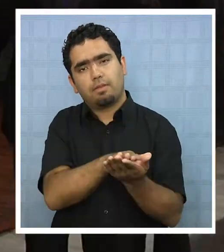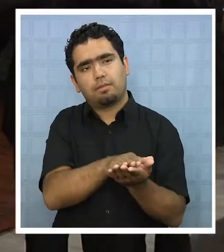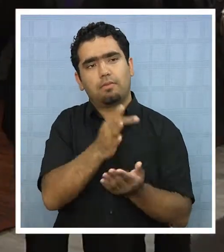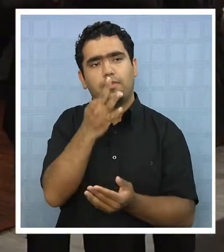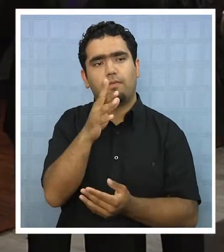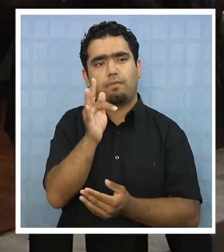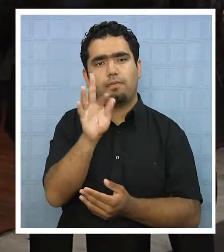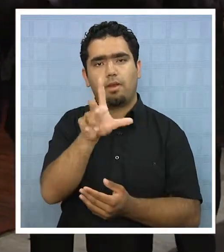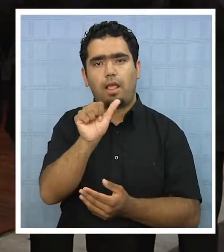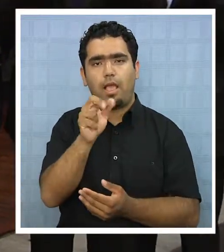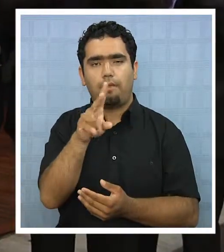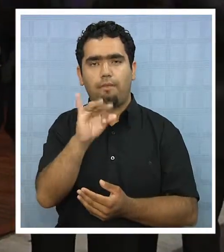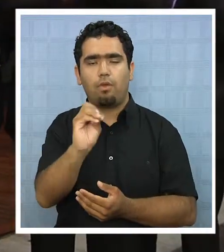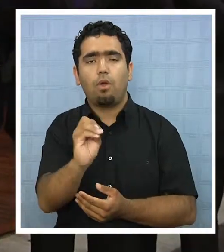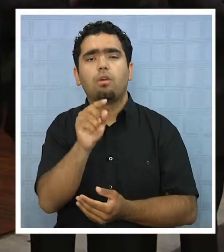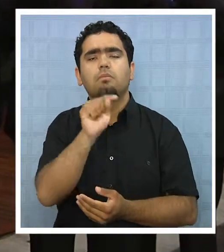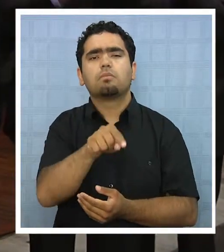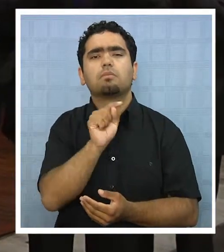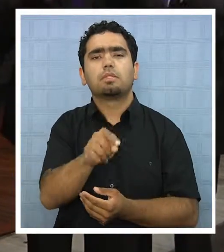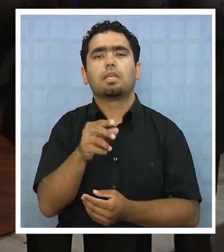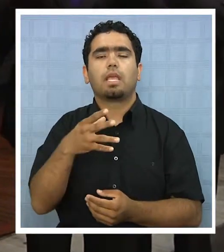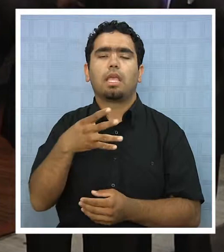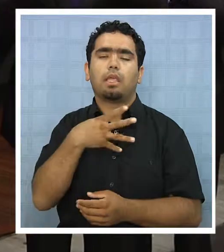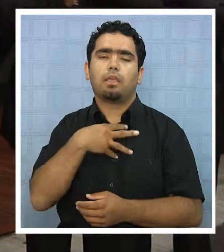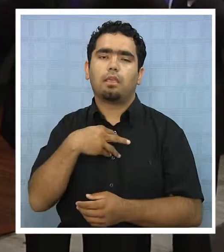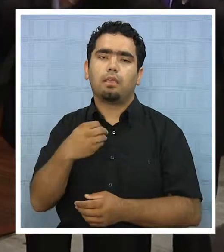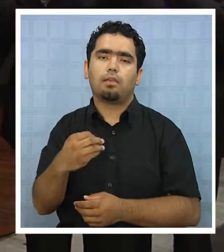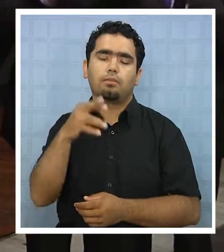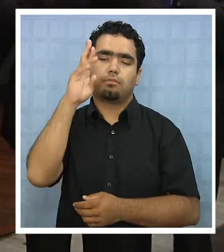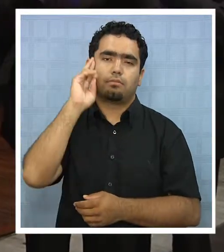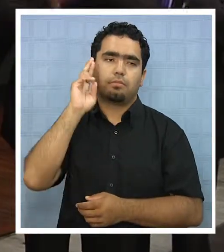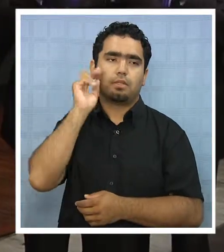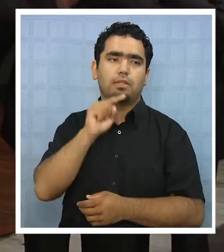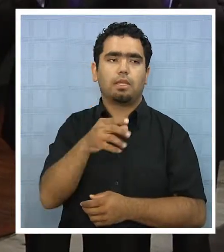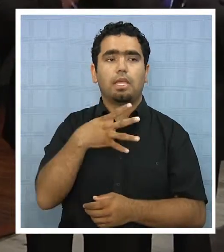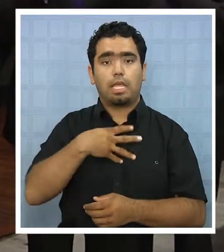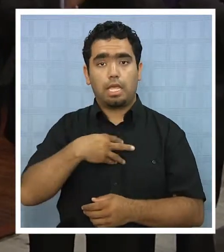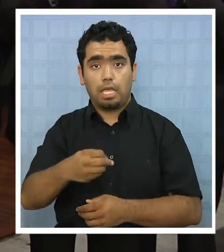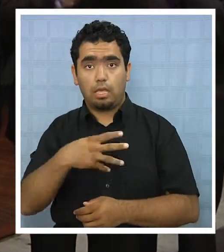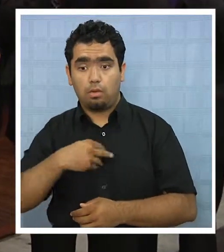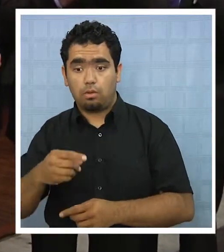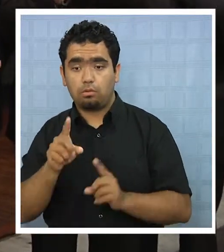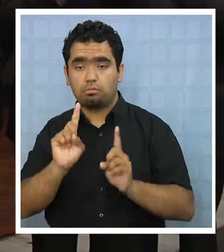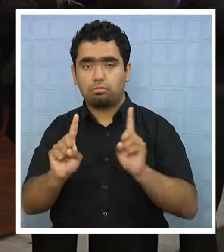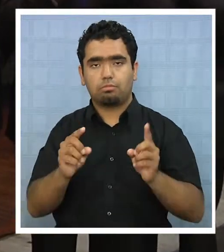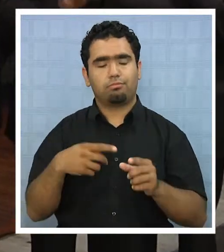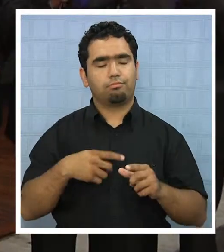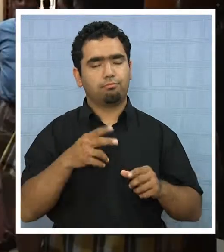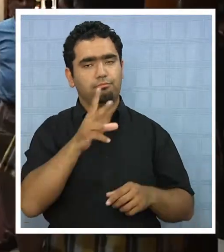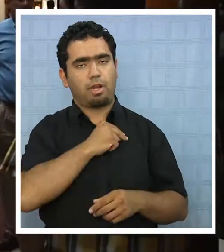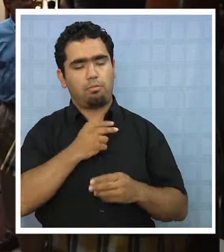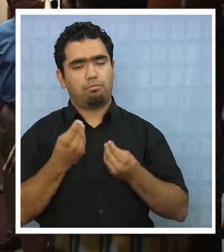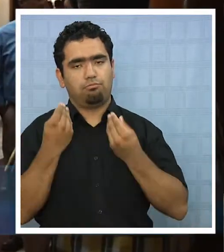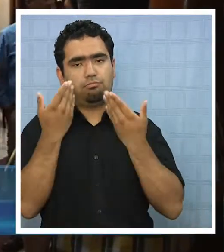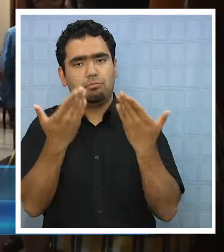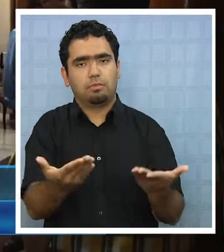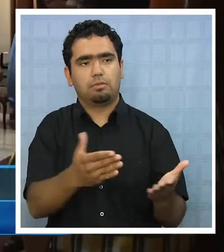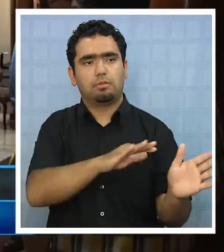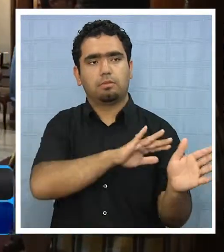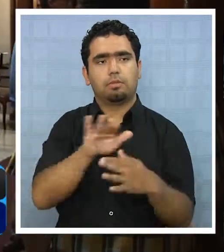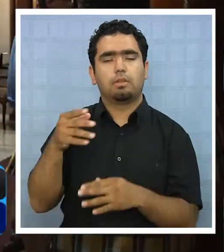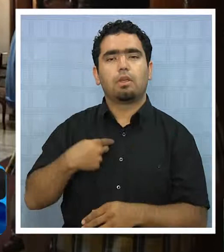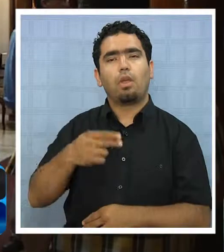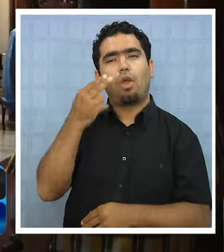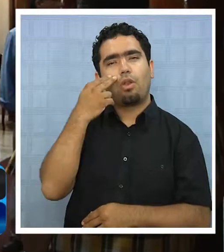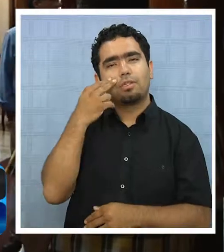Un homenaje que fue recibido por quien fue su esposa, Gloria De Luqui, y sus hijos, Irina y Fulvio. Conociendo a mi padre como lo conocía,